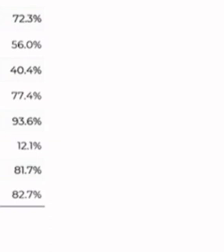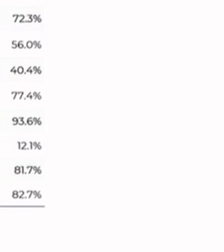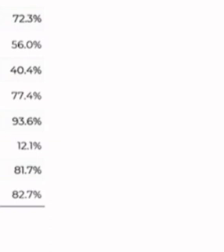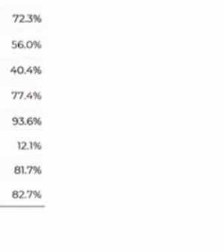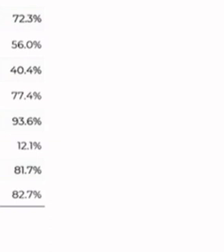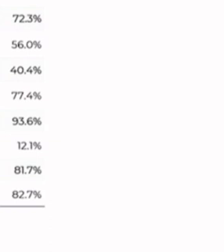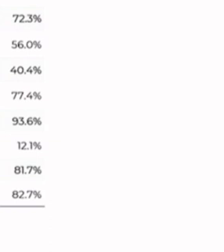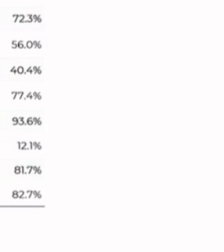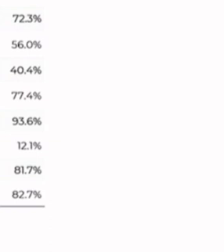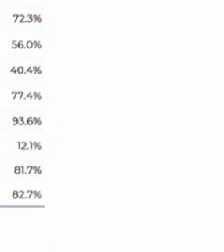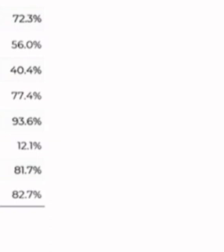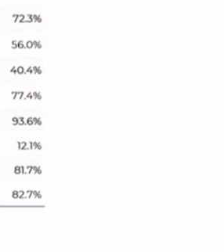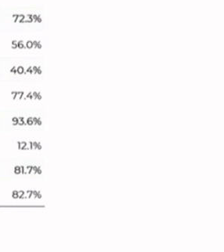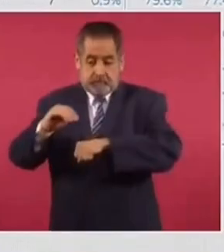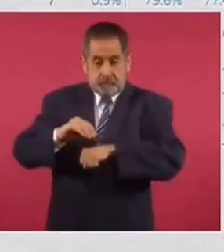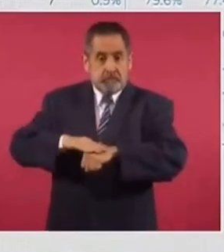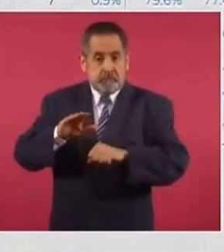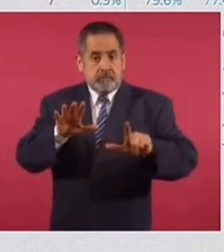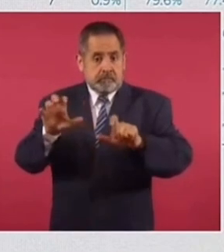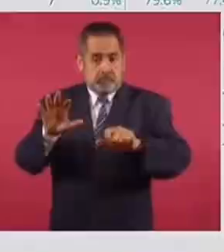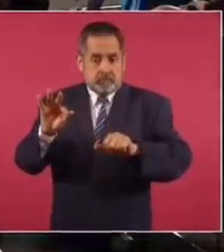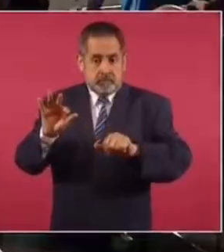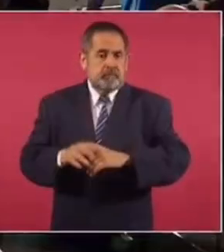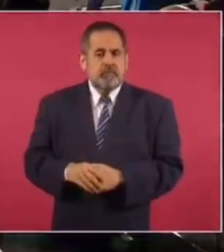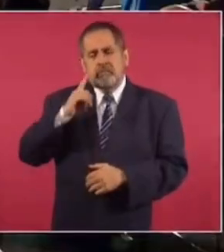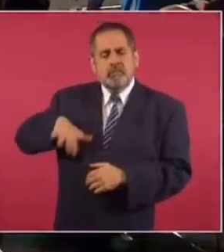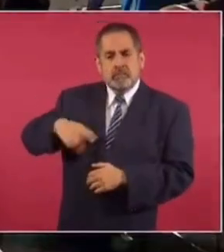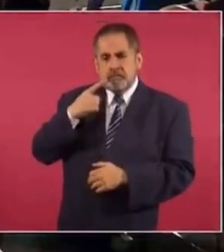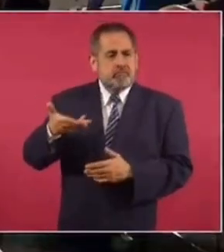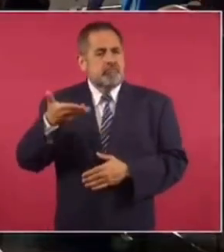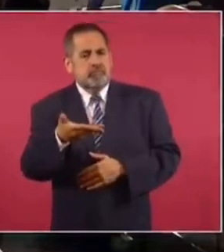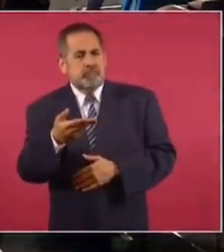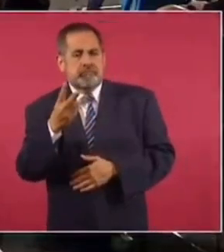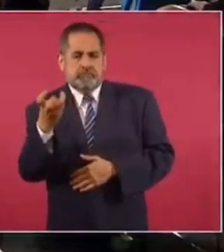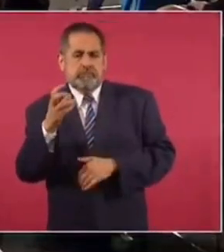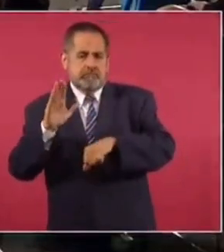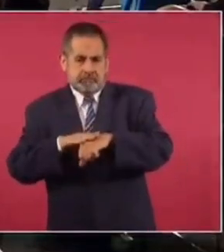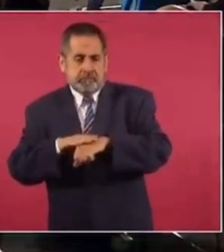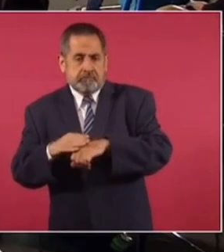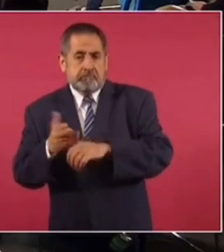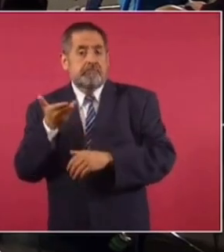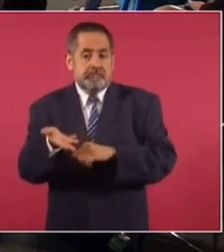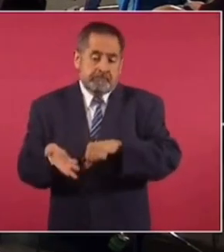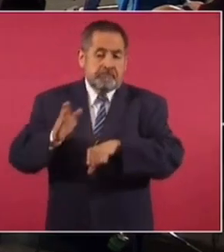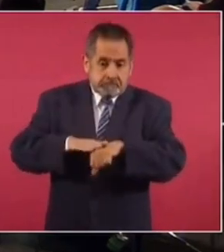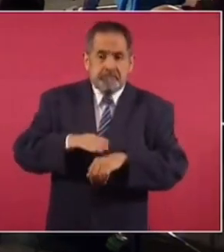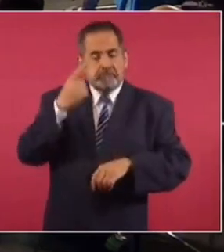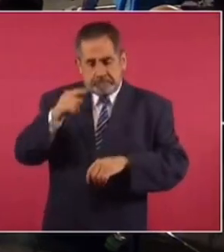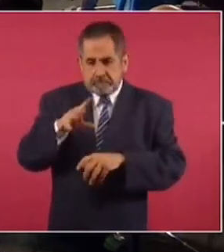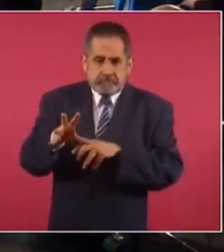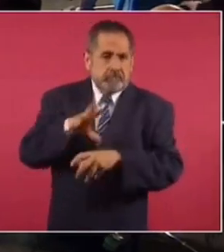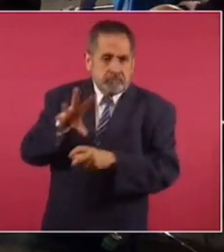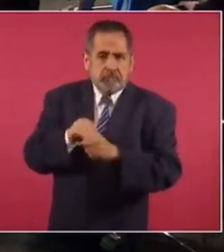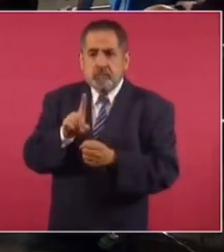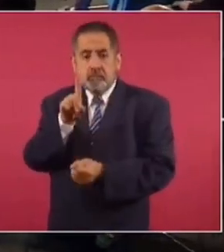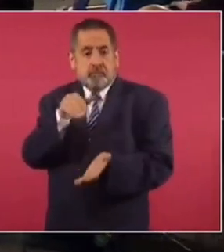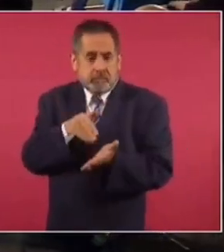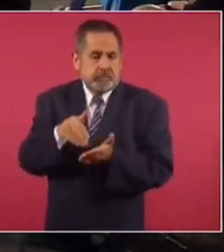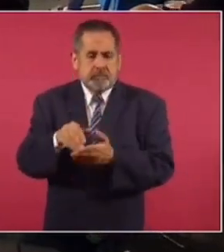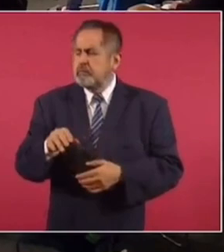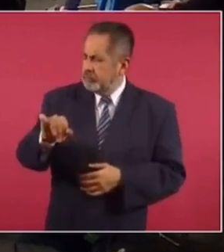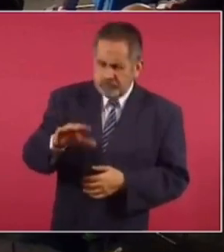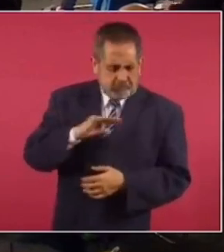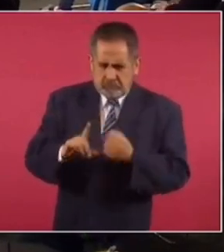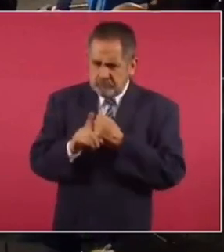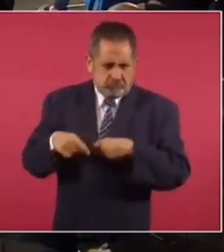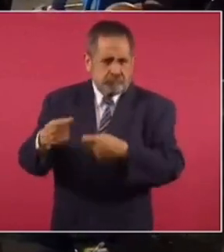Búsqueda de personas desaparecidas. Sí, la comisionada acaba de pedir 300 más, de esos 700 pidió 300 más para completar un mil. Sí, no hay